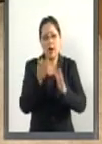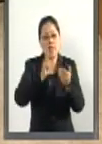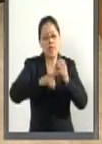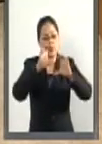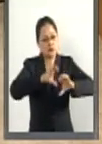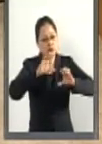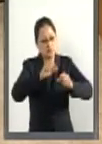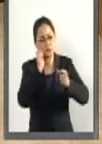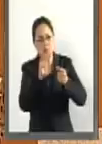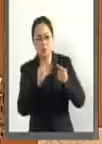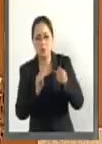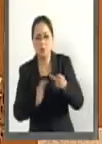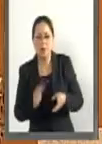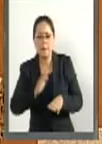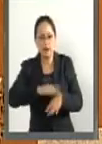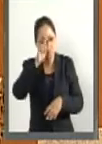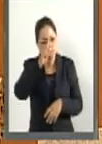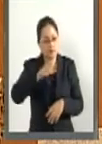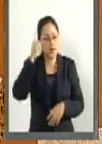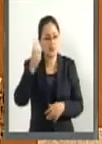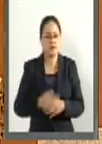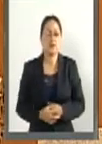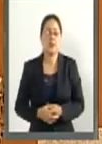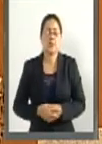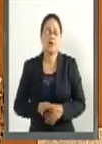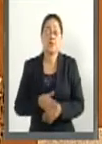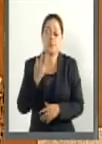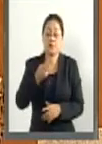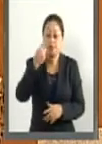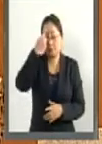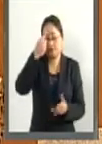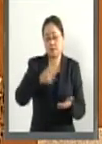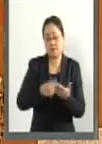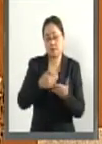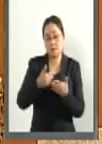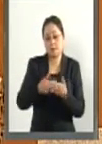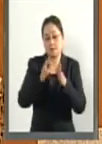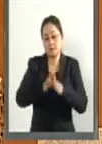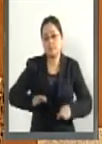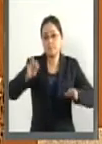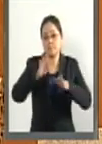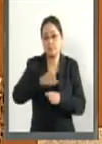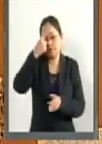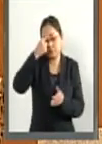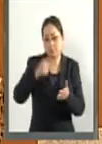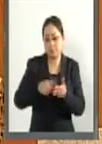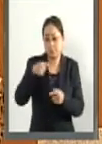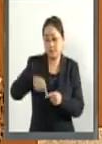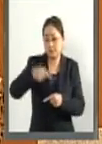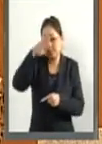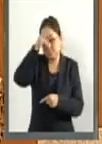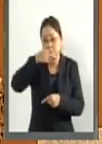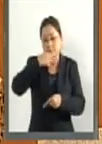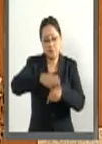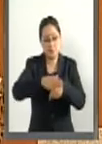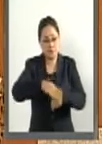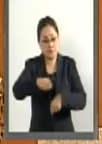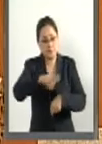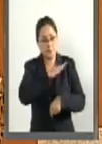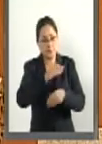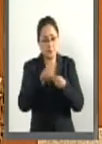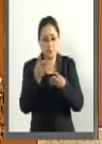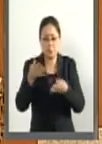electrónicos. En ese sentido es que creo que es muy pertinente y ojalá este primer punto de acuerdo abra todo un debate